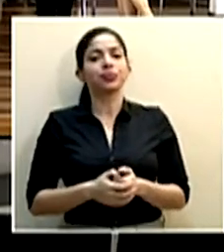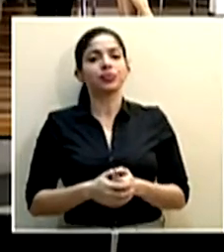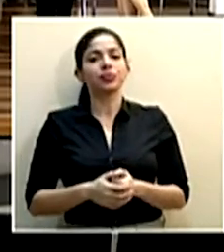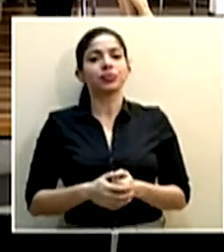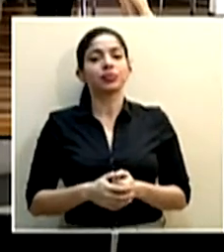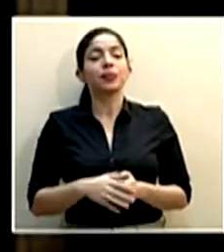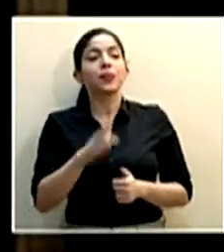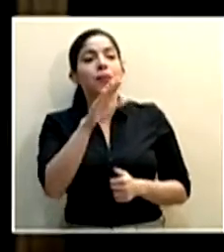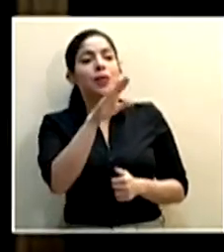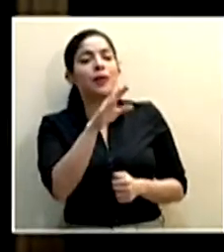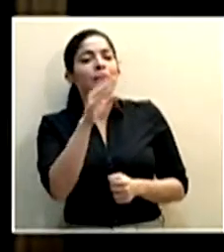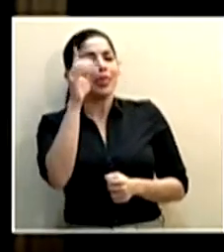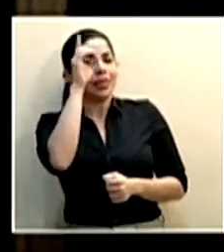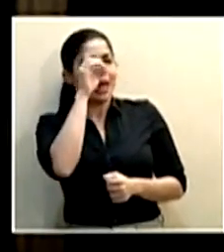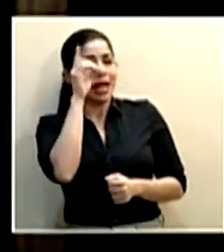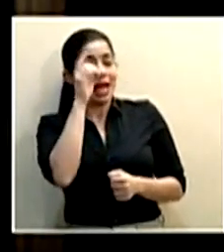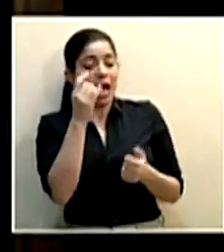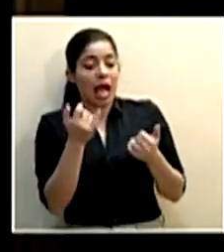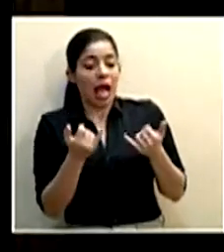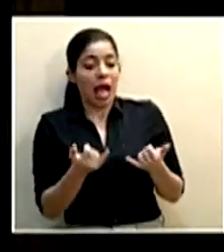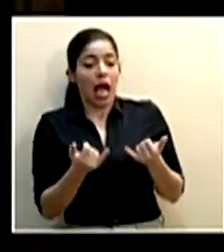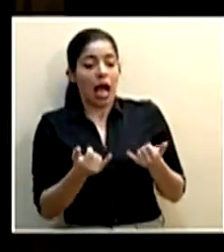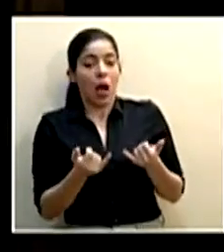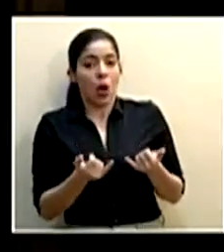Don Daniel, ahora que se...